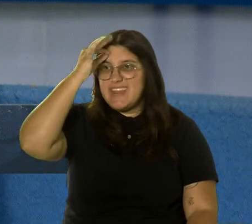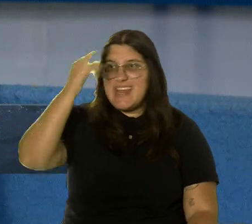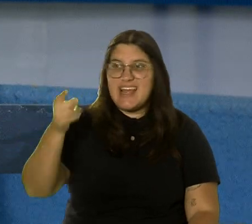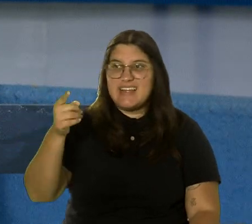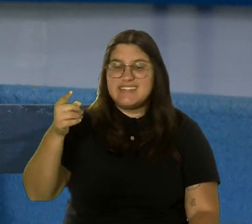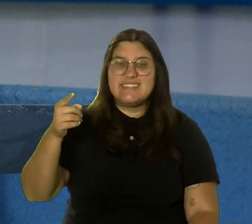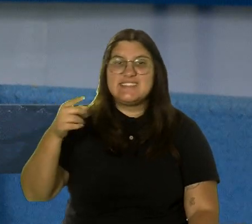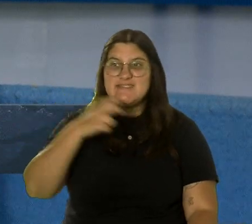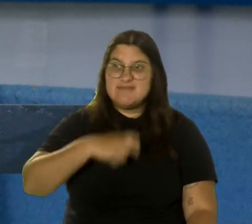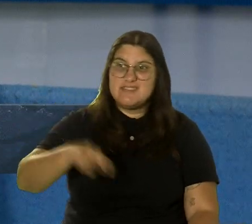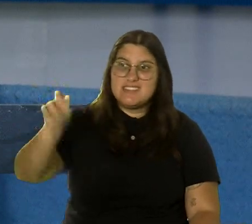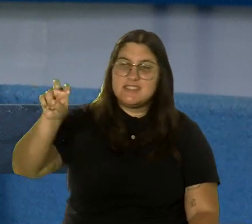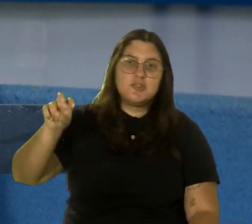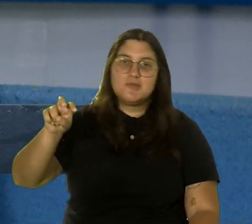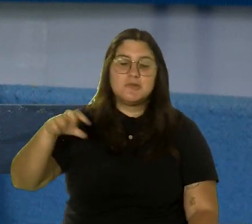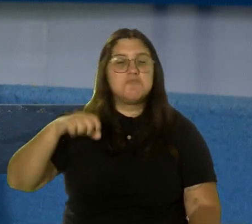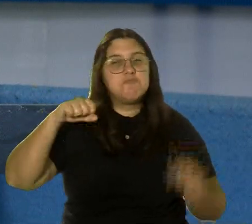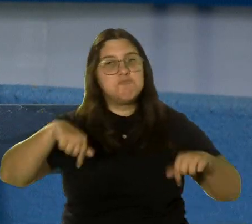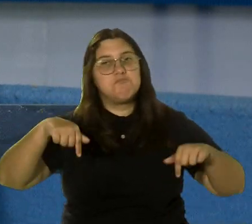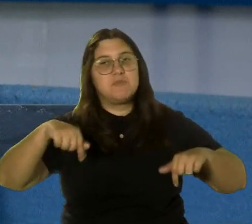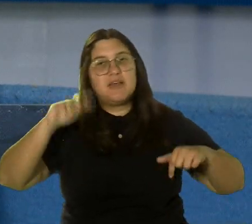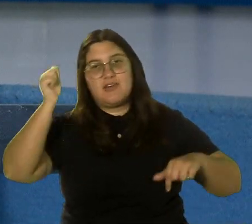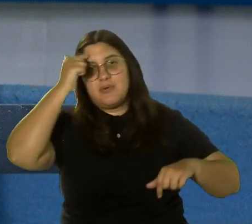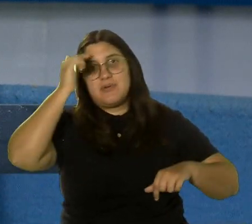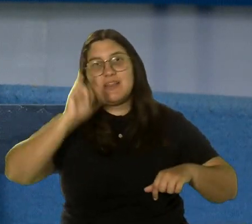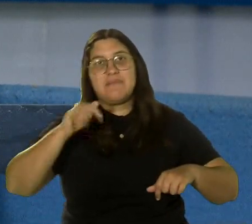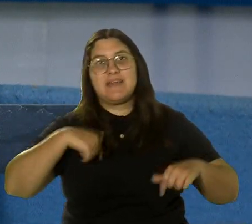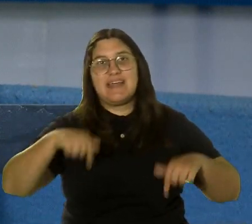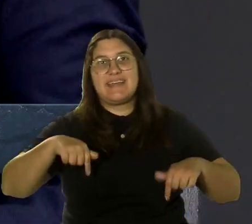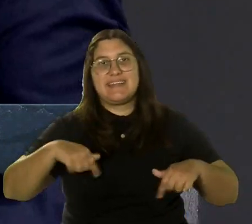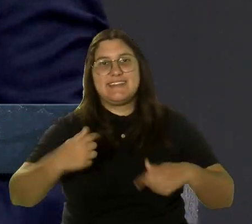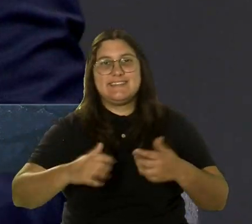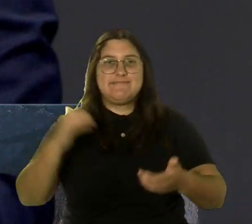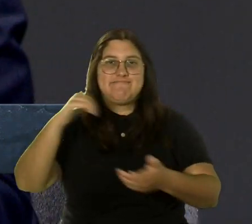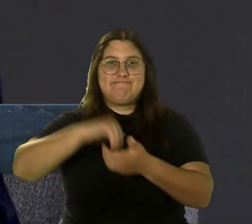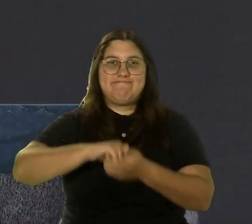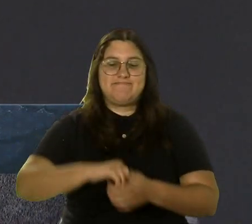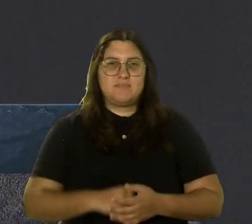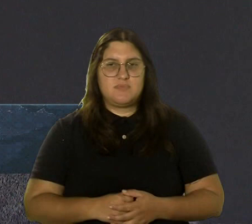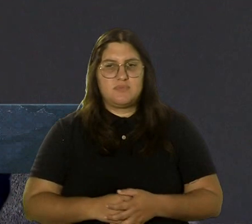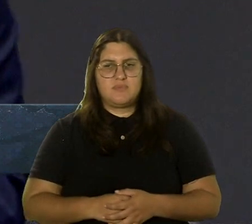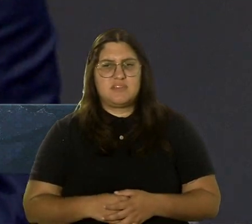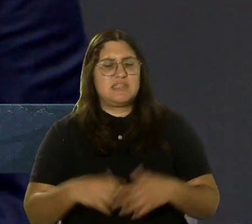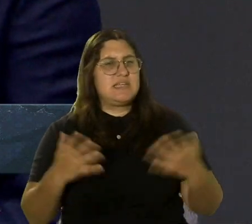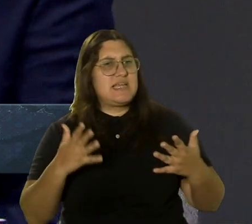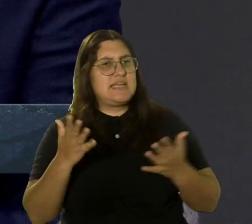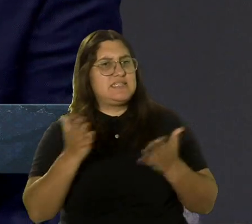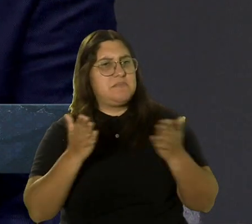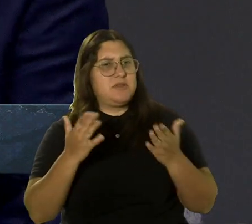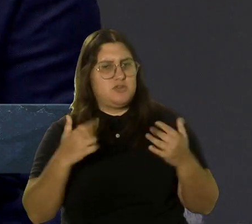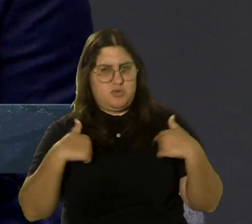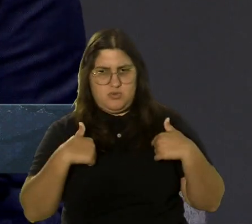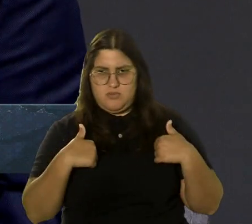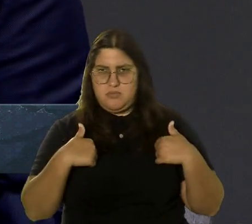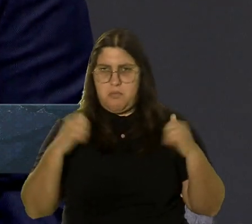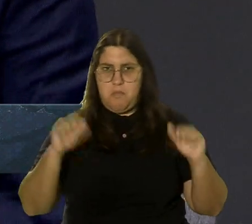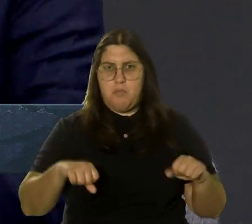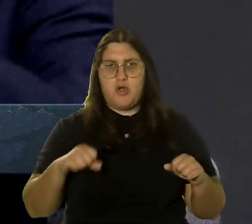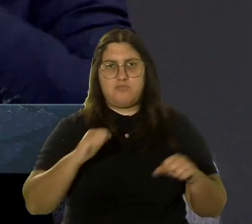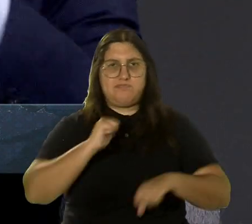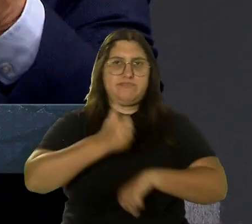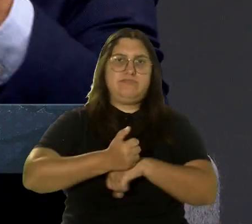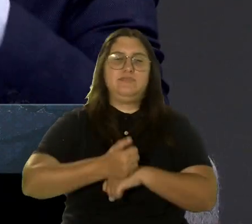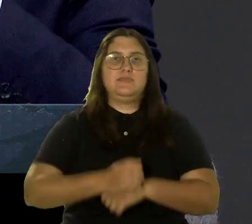esa transición de vender al gobierno federal, el gobierno local va a estar dándoles la mano en eso. ¿Qué puedo vender o qué servicio puedo ofrecer? ¿Si lo tengo o el que pueda crear?